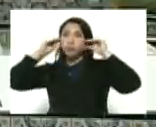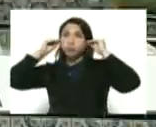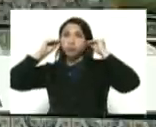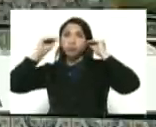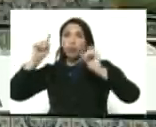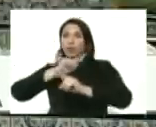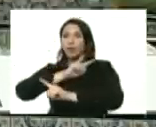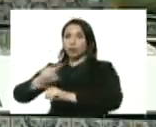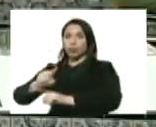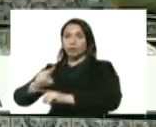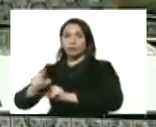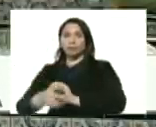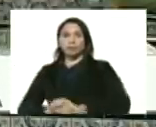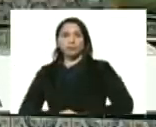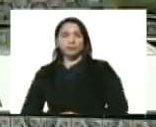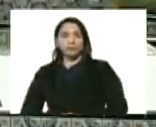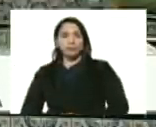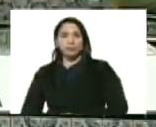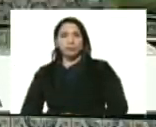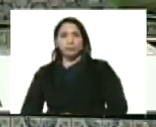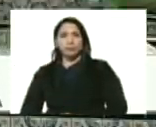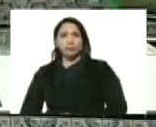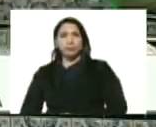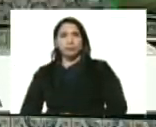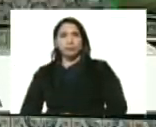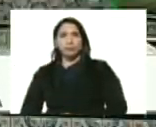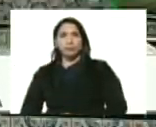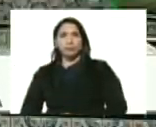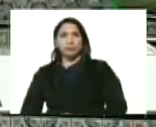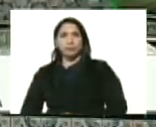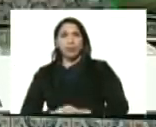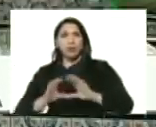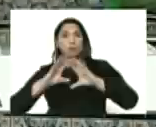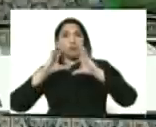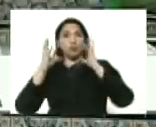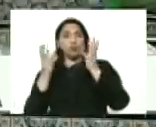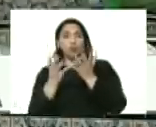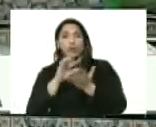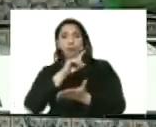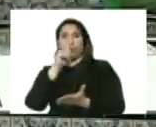obligatoria y no es aquí el mundo entero